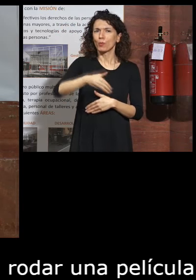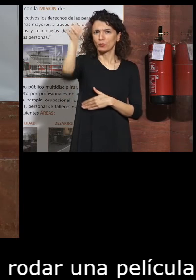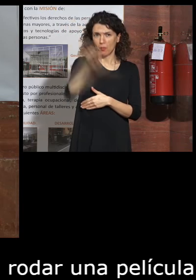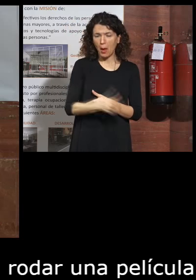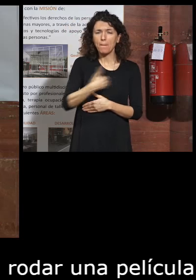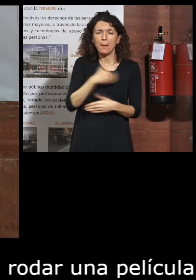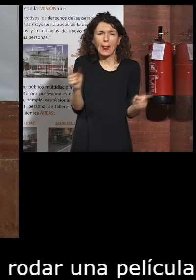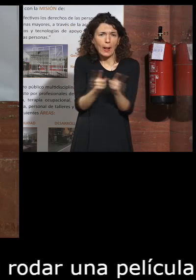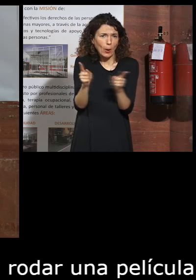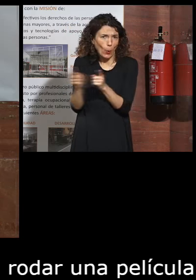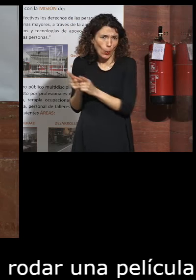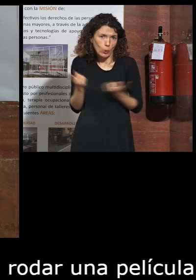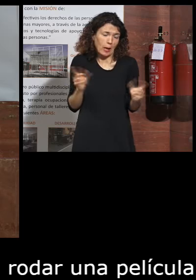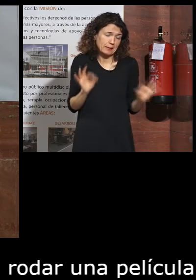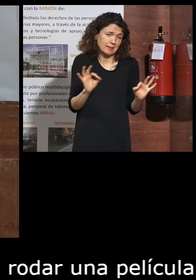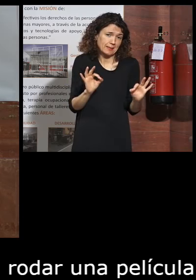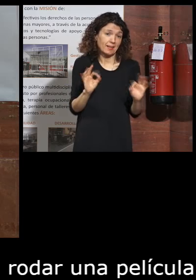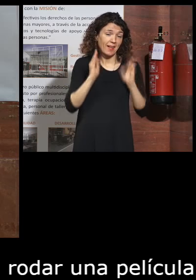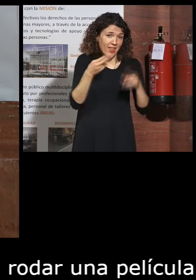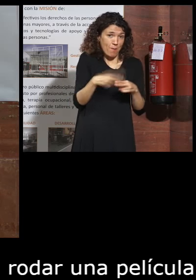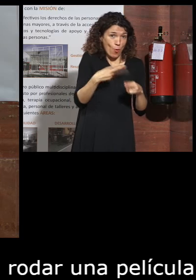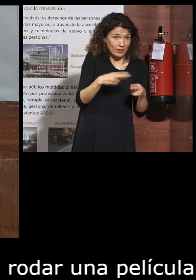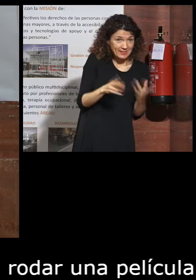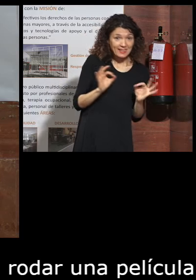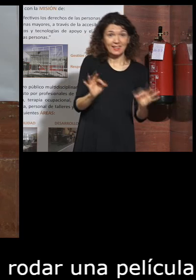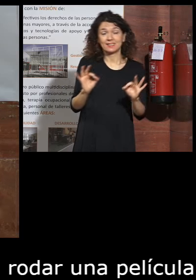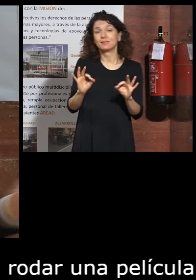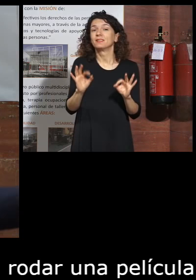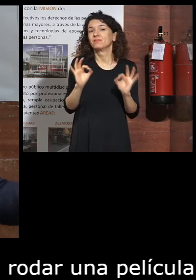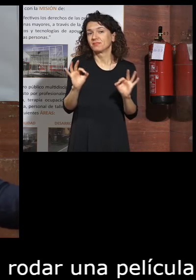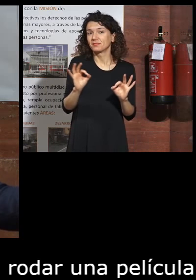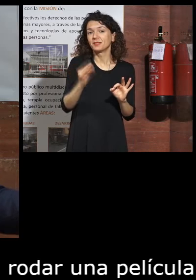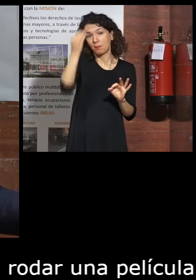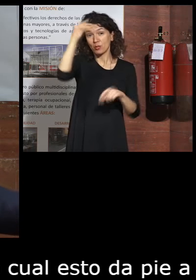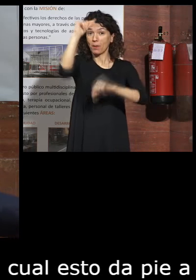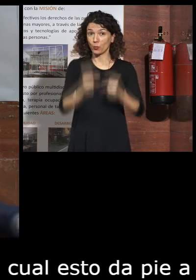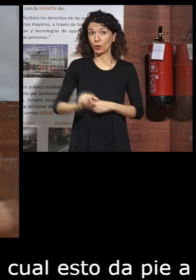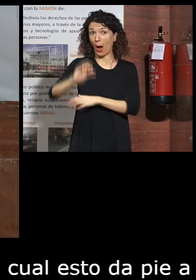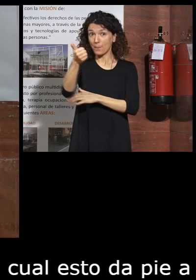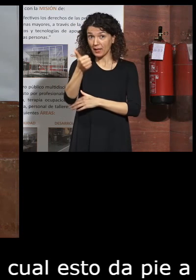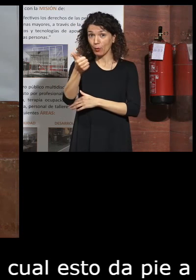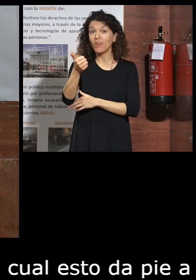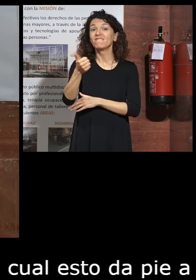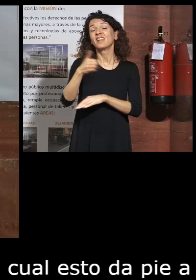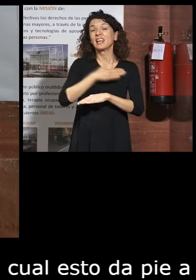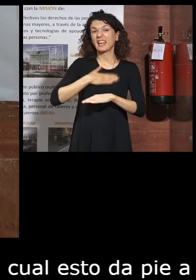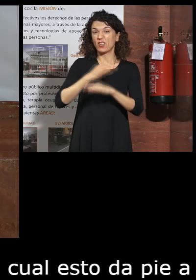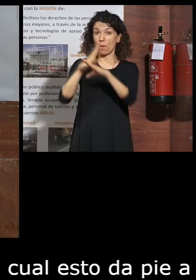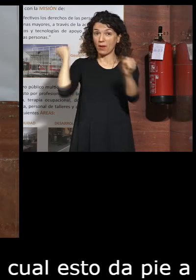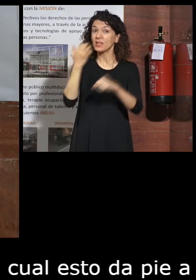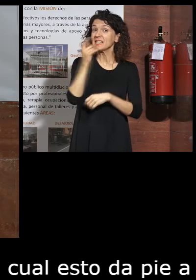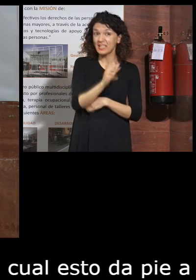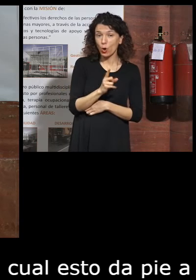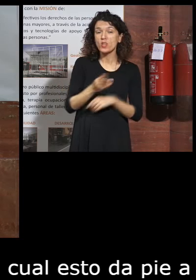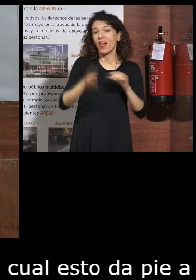Papelito pequeño, esto es la decadencia de la política que lleva ya directamente al cine. Espero que los presupuestos se aprueben, querido embajador, porque si no me dedico al